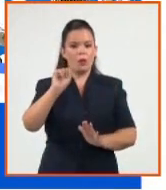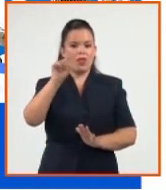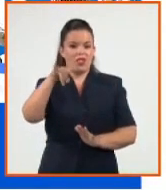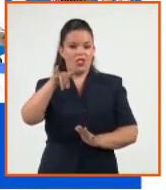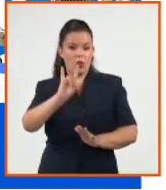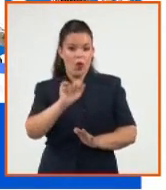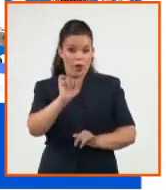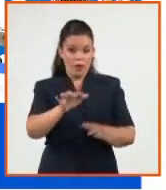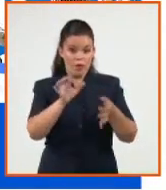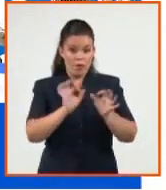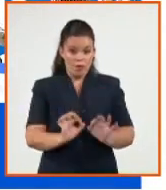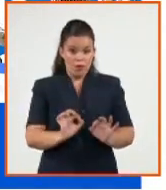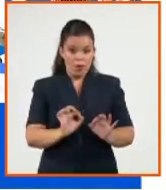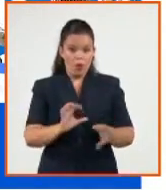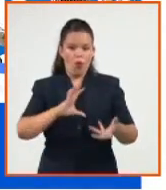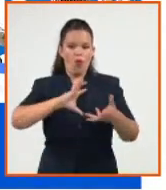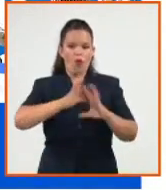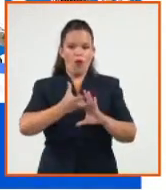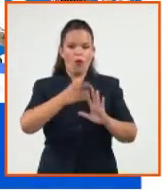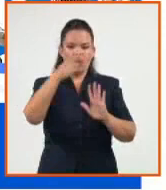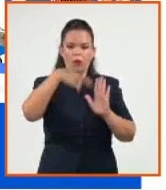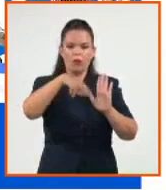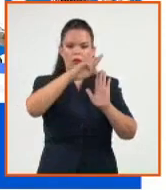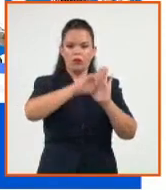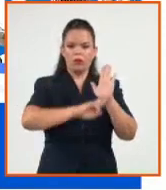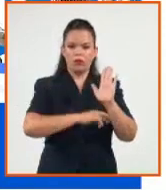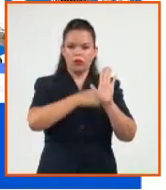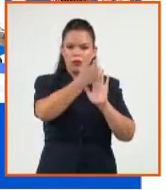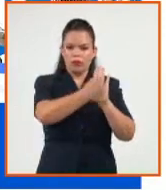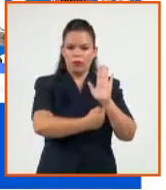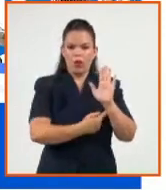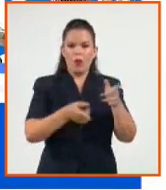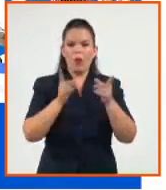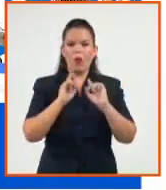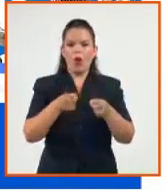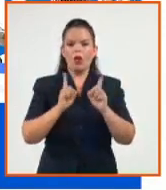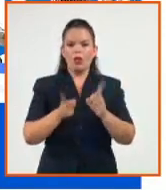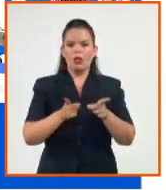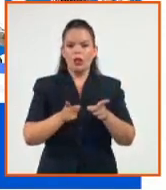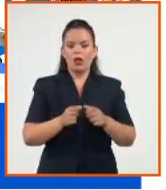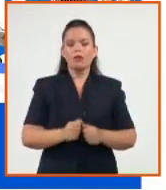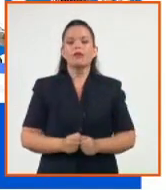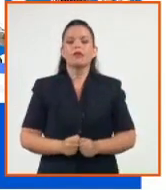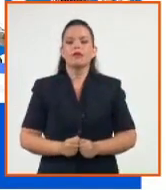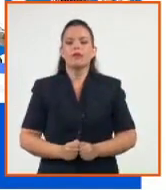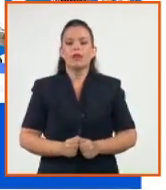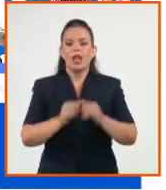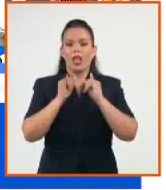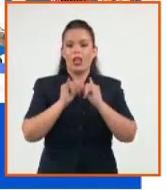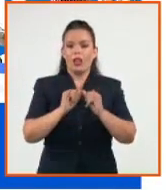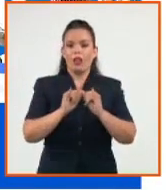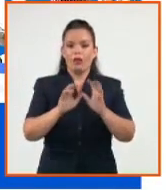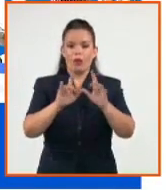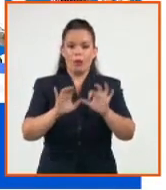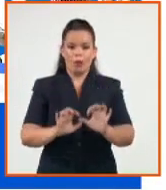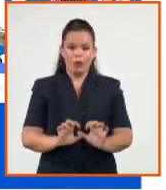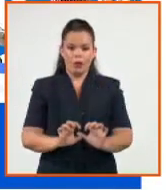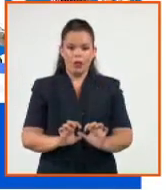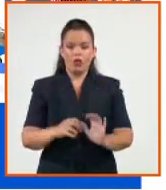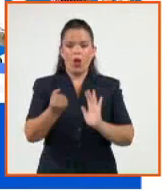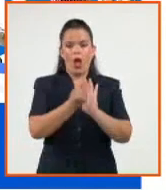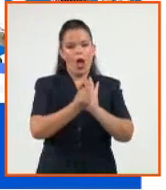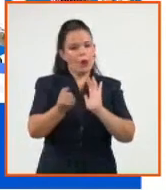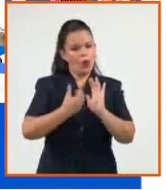normativo de la política de informatización que se aprobó en su momento.